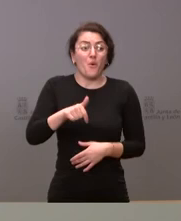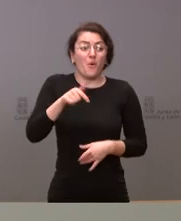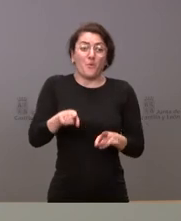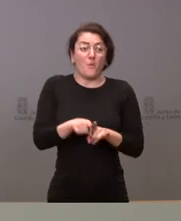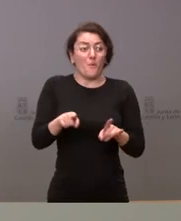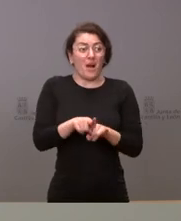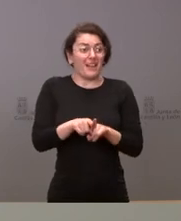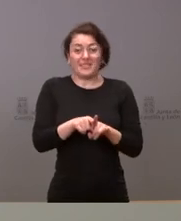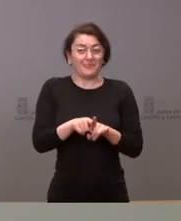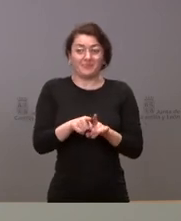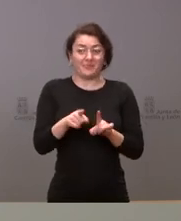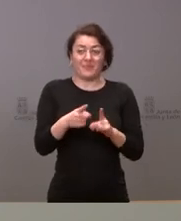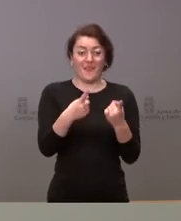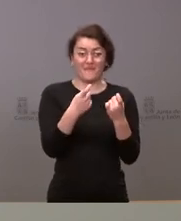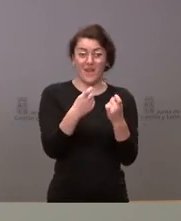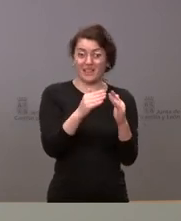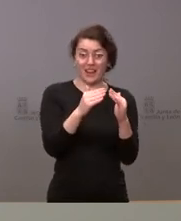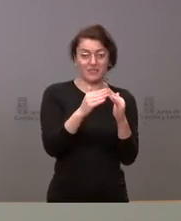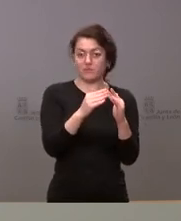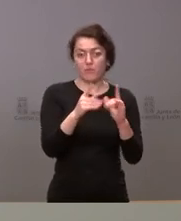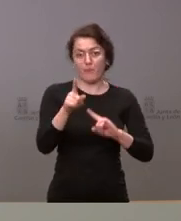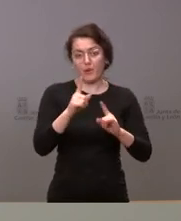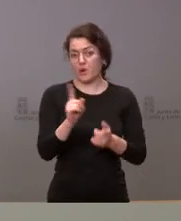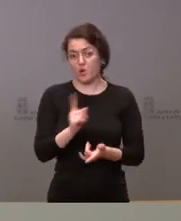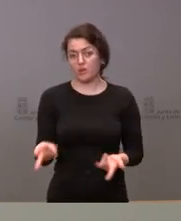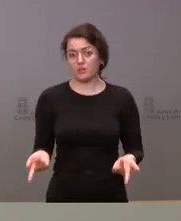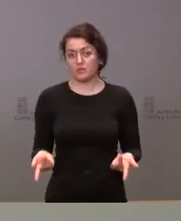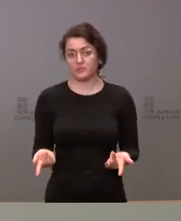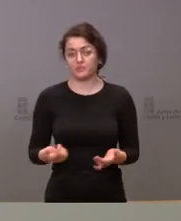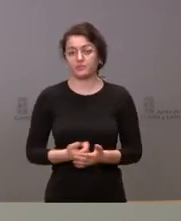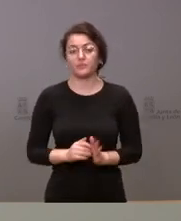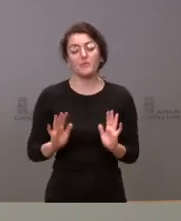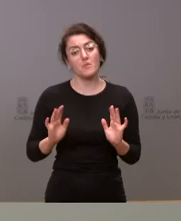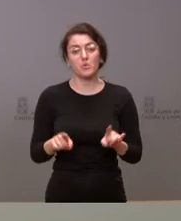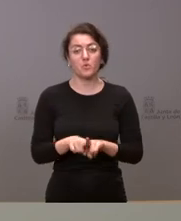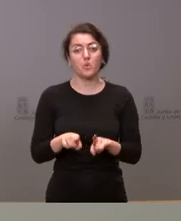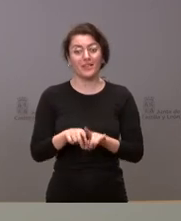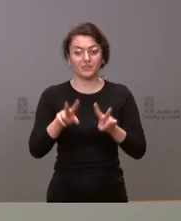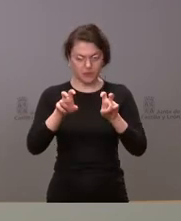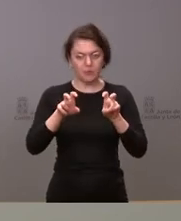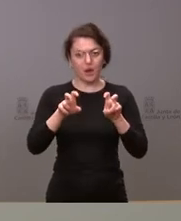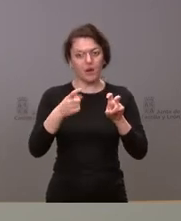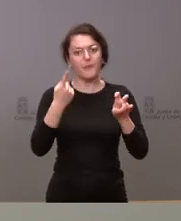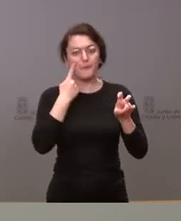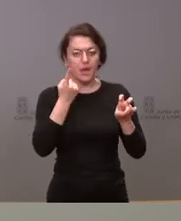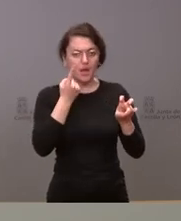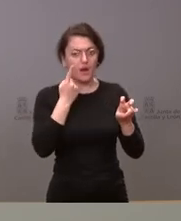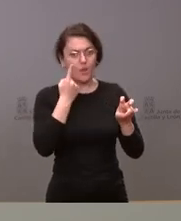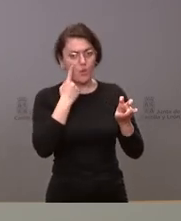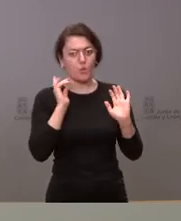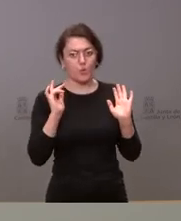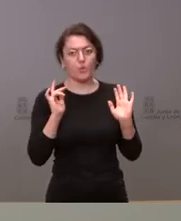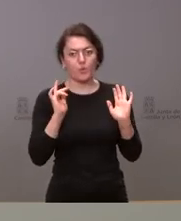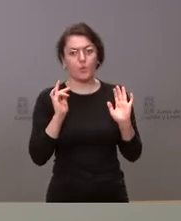la falta de vivienda no obstante lo cual es un tema que seguimos muy de cerca que seguimos acumulando esta información